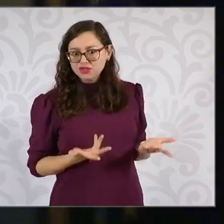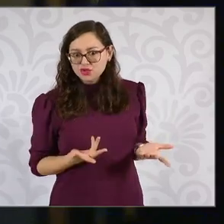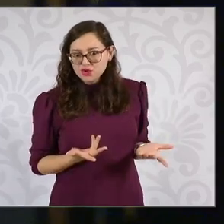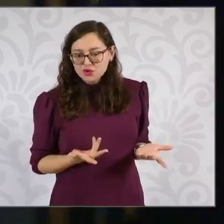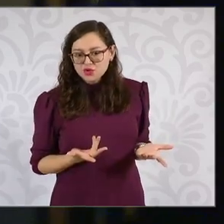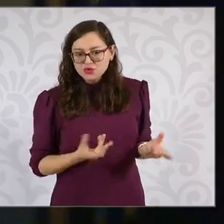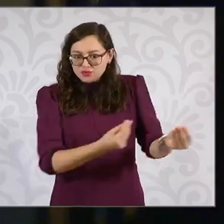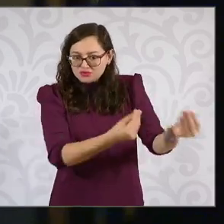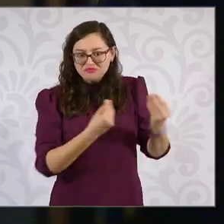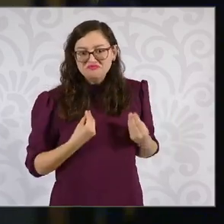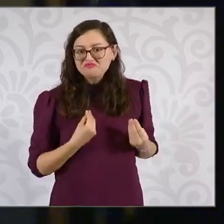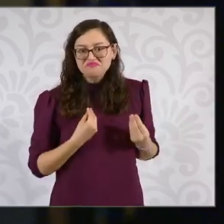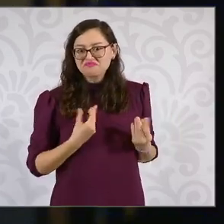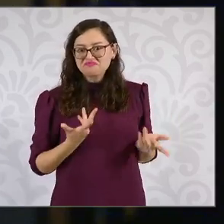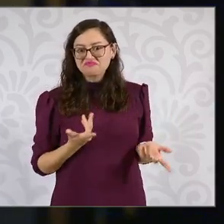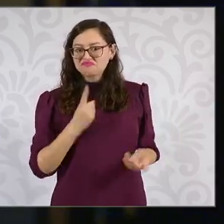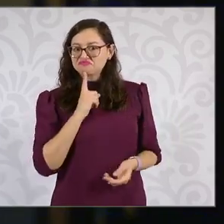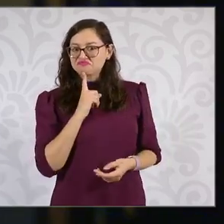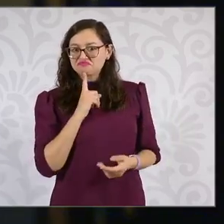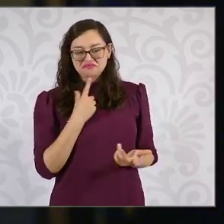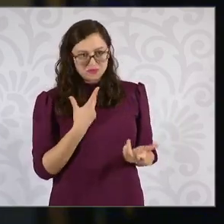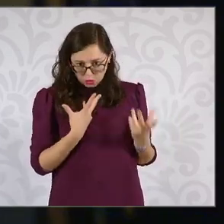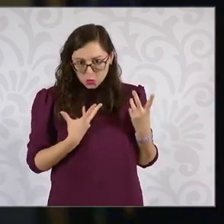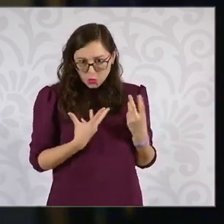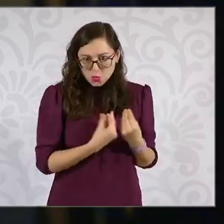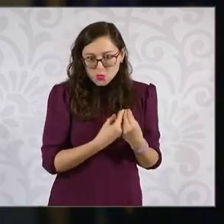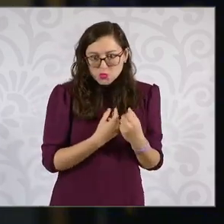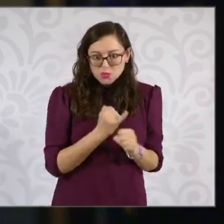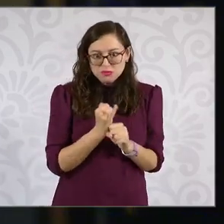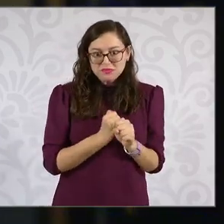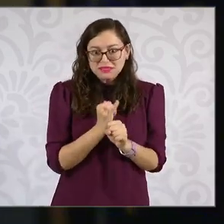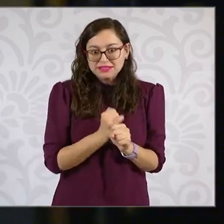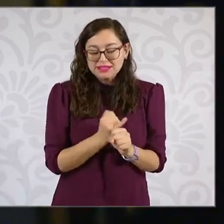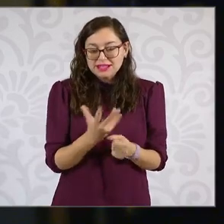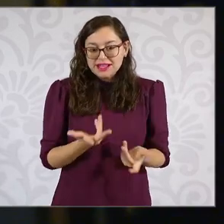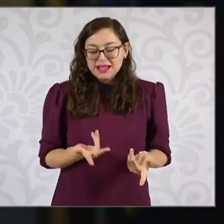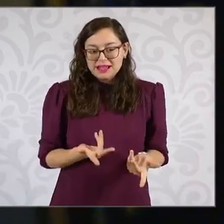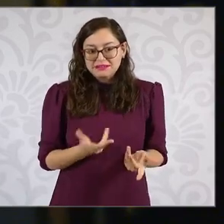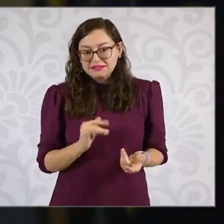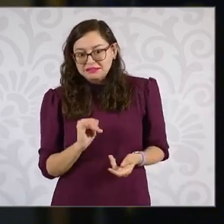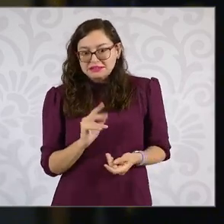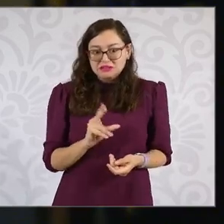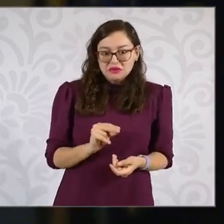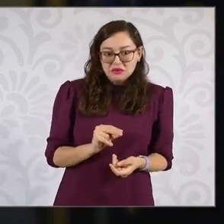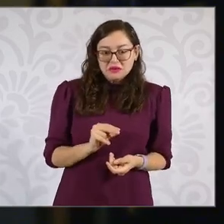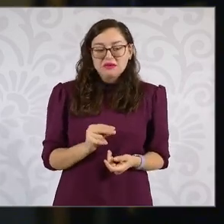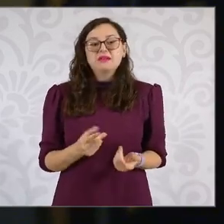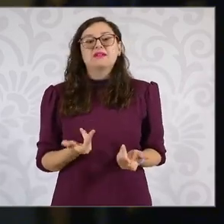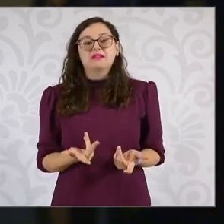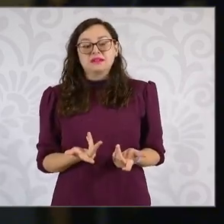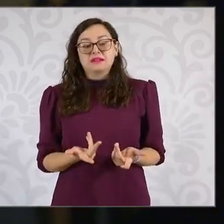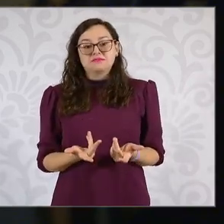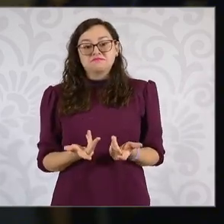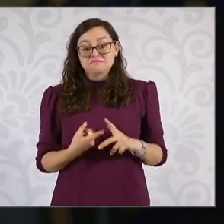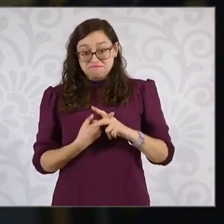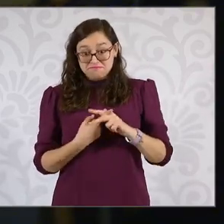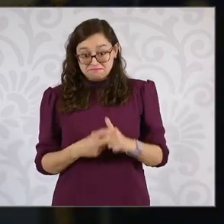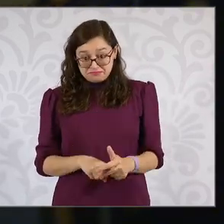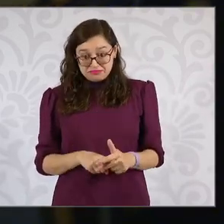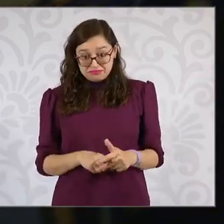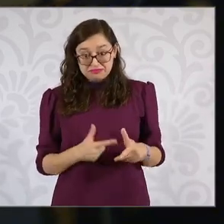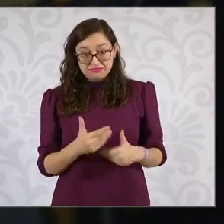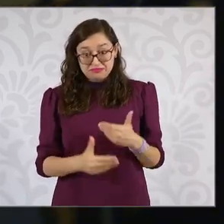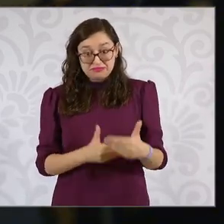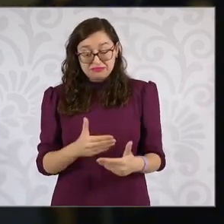realizará una colaboración también con Estados Unidos para la investigación. Y también saber si van a iniciar investigaciones